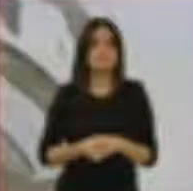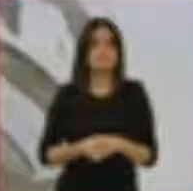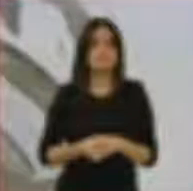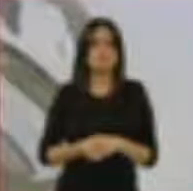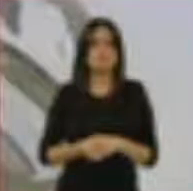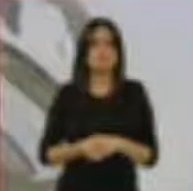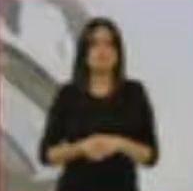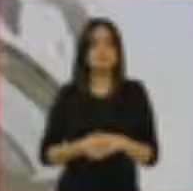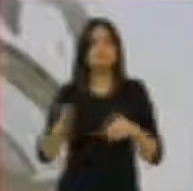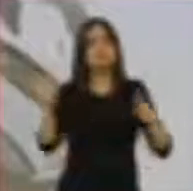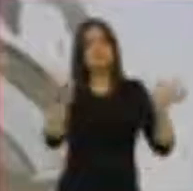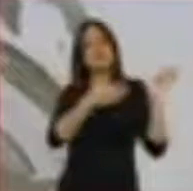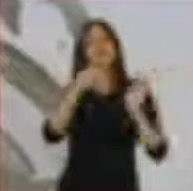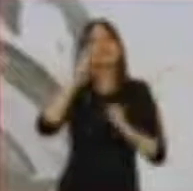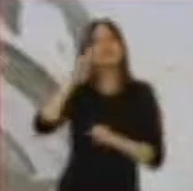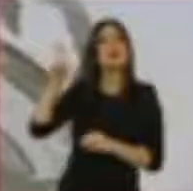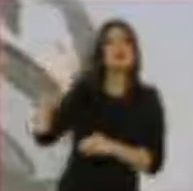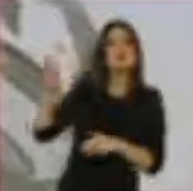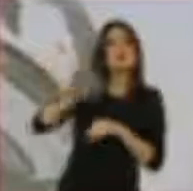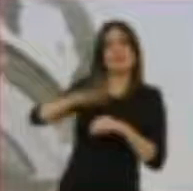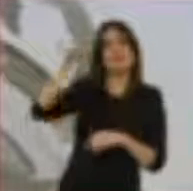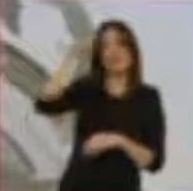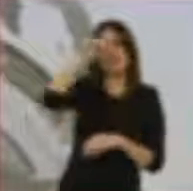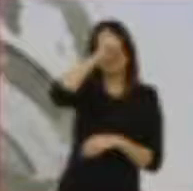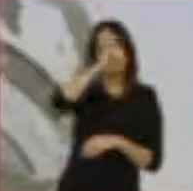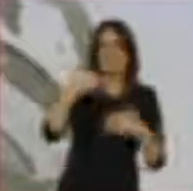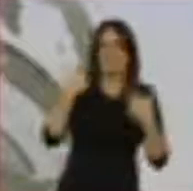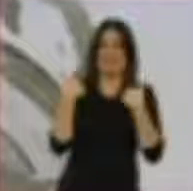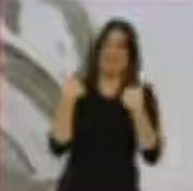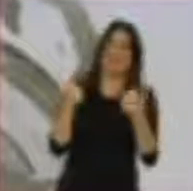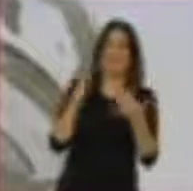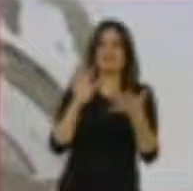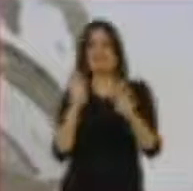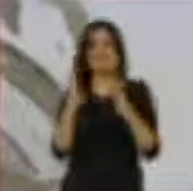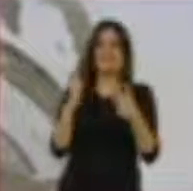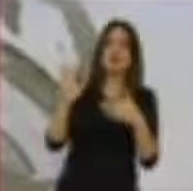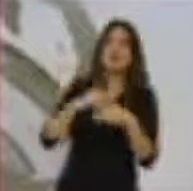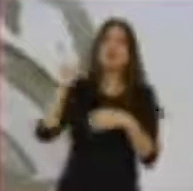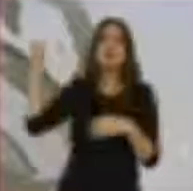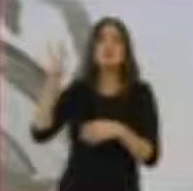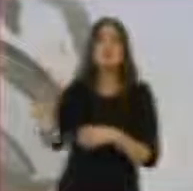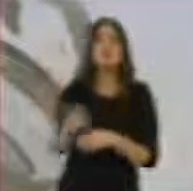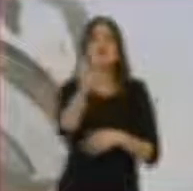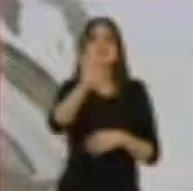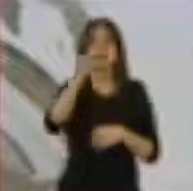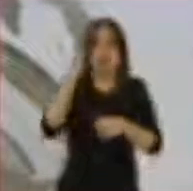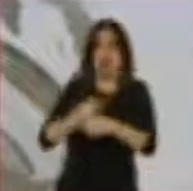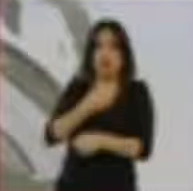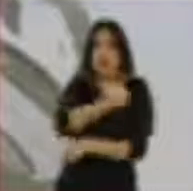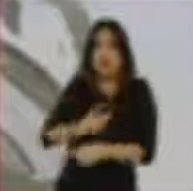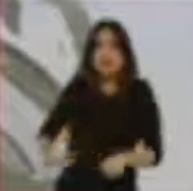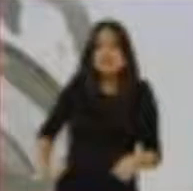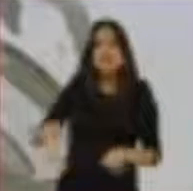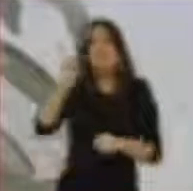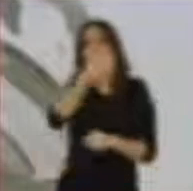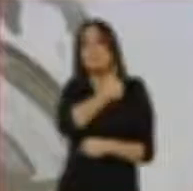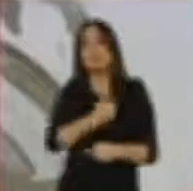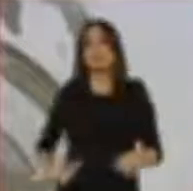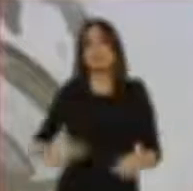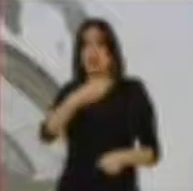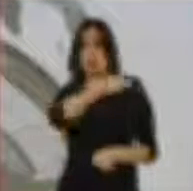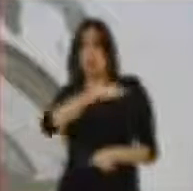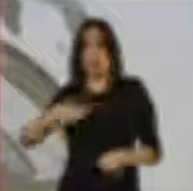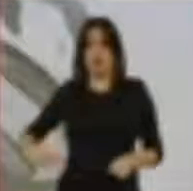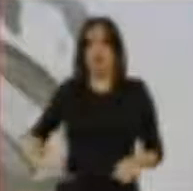este es un poco más difícil de leer porque a la pregunta de si el actual presidente o presidente municipal de su